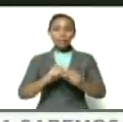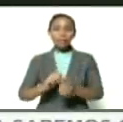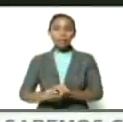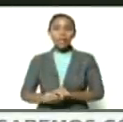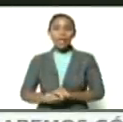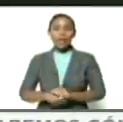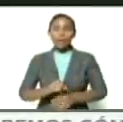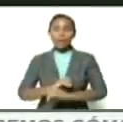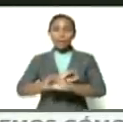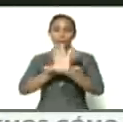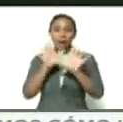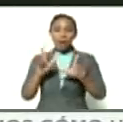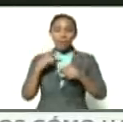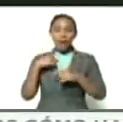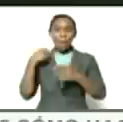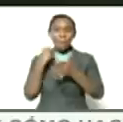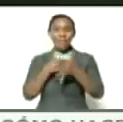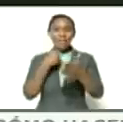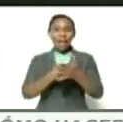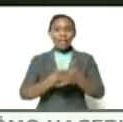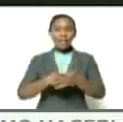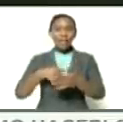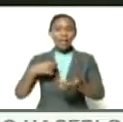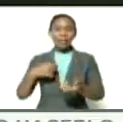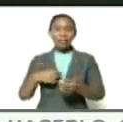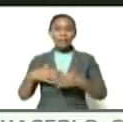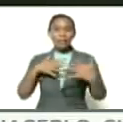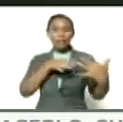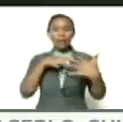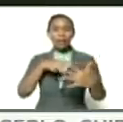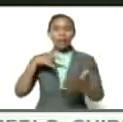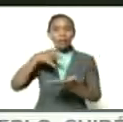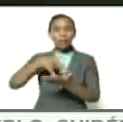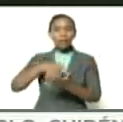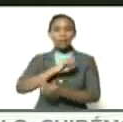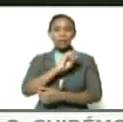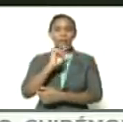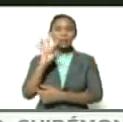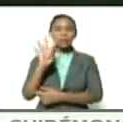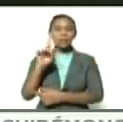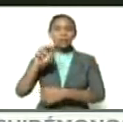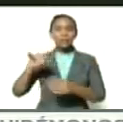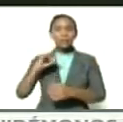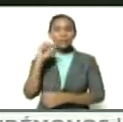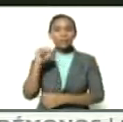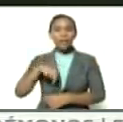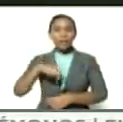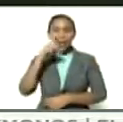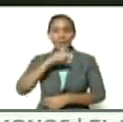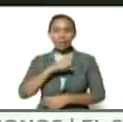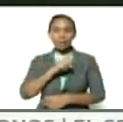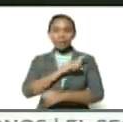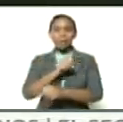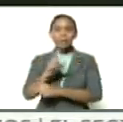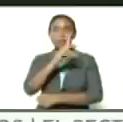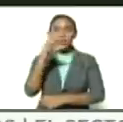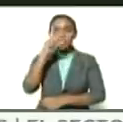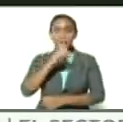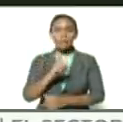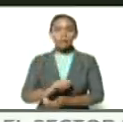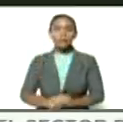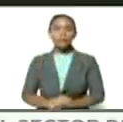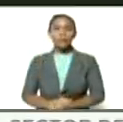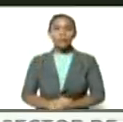definitiva de la batalla de Carabobo el 24 de junio de este año se cumplen 200 años